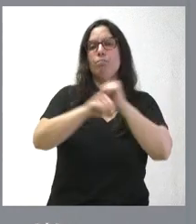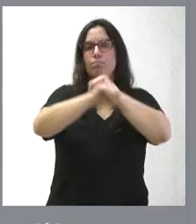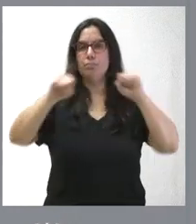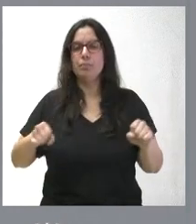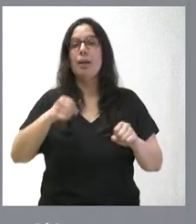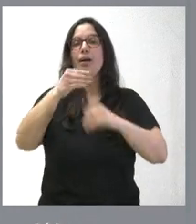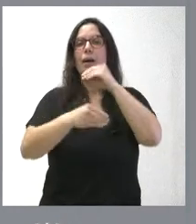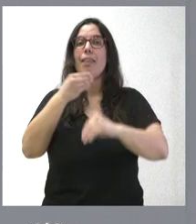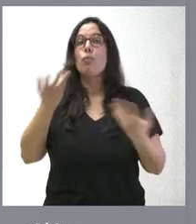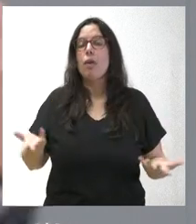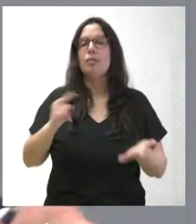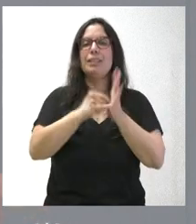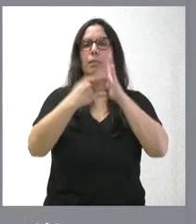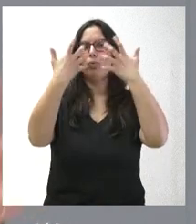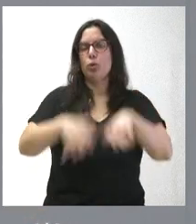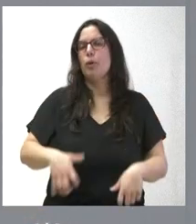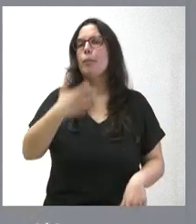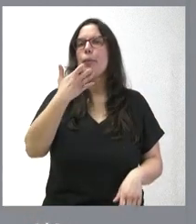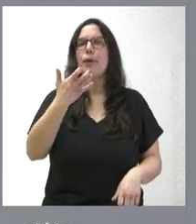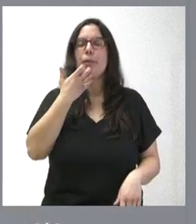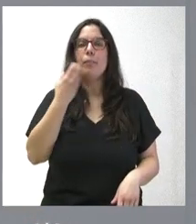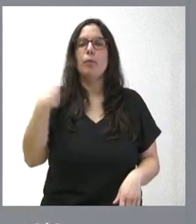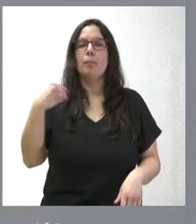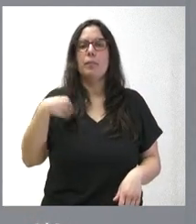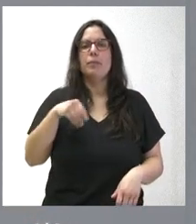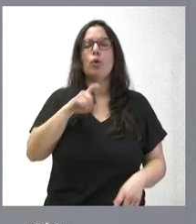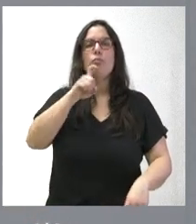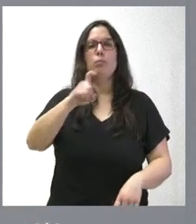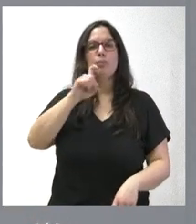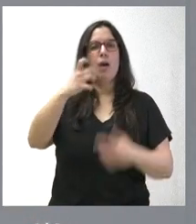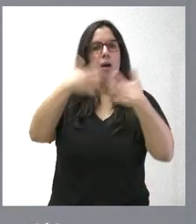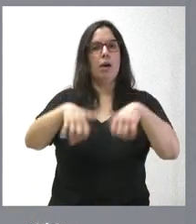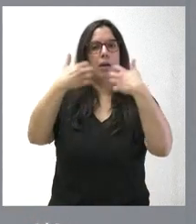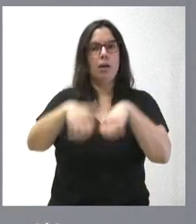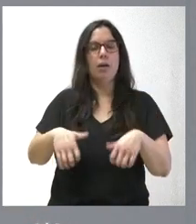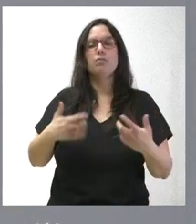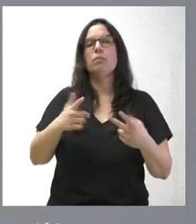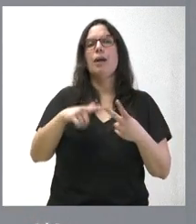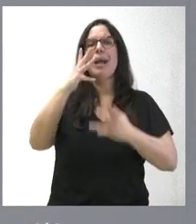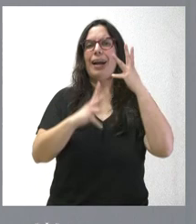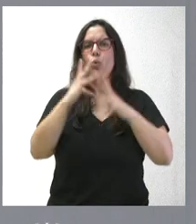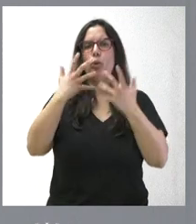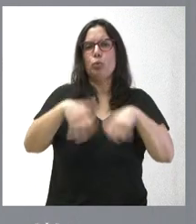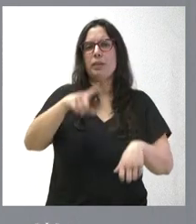automático, por ejemplo, de que a los licitadores se les envíen las notificaciones de forma automática, que se calcule